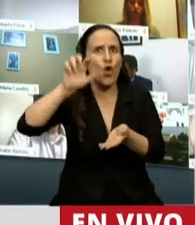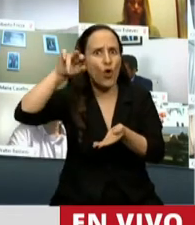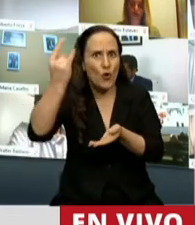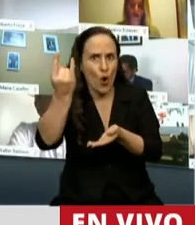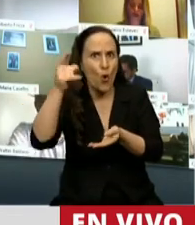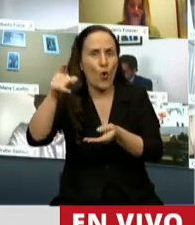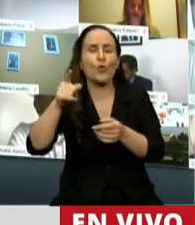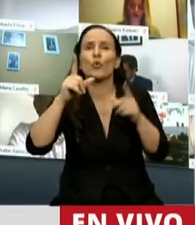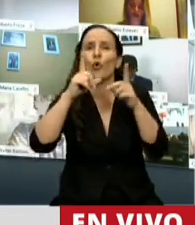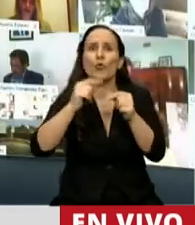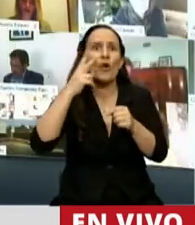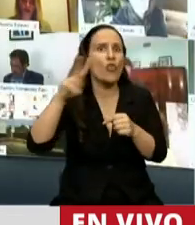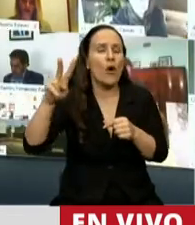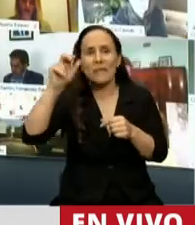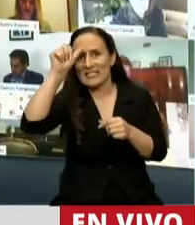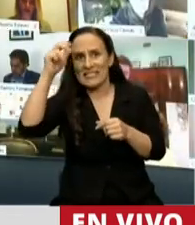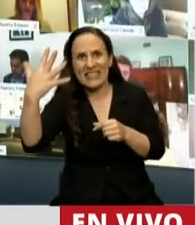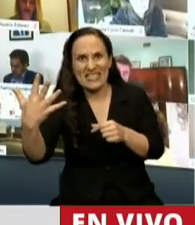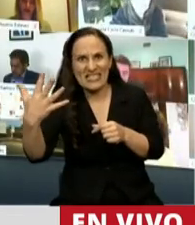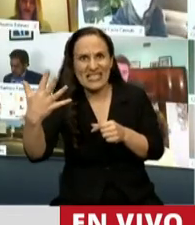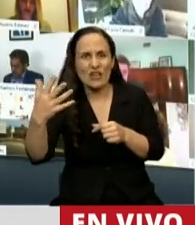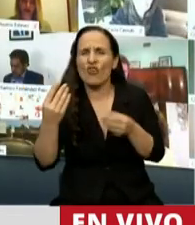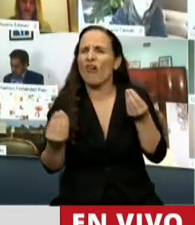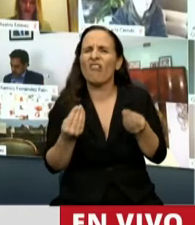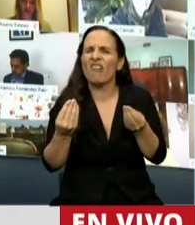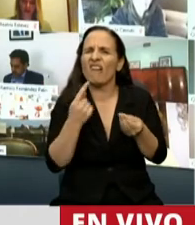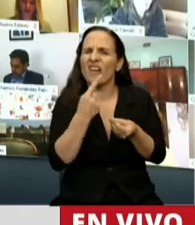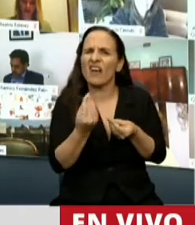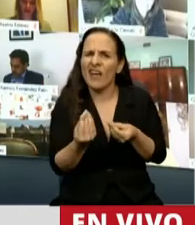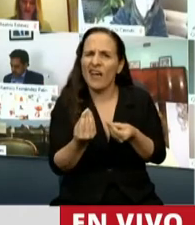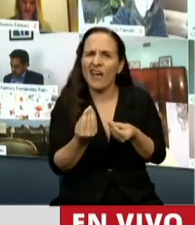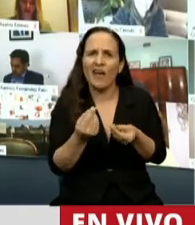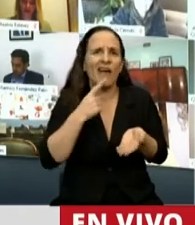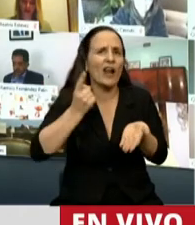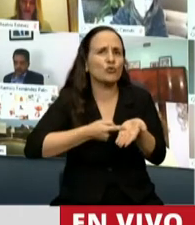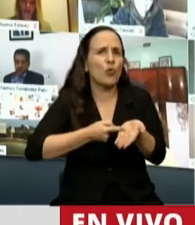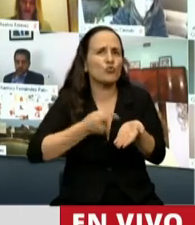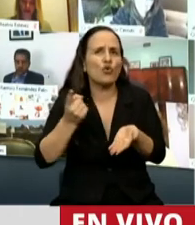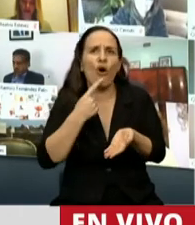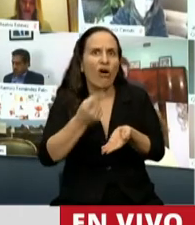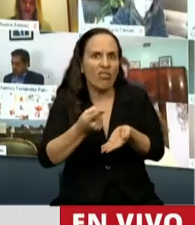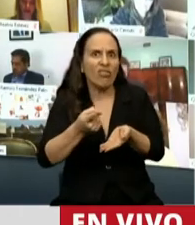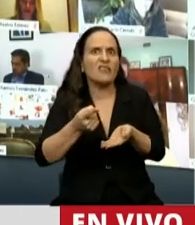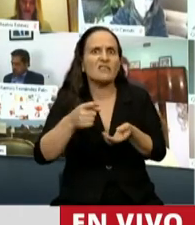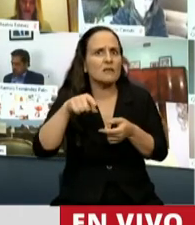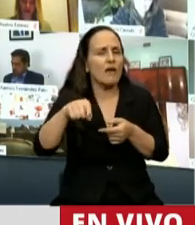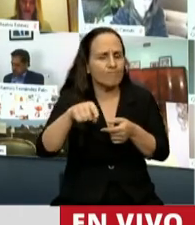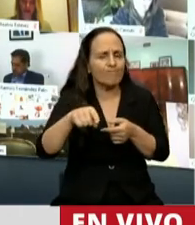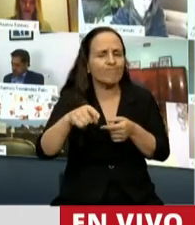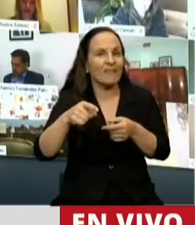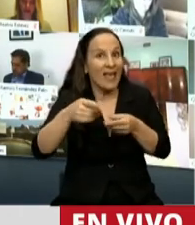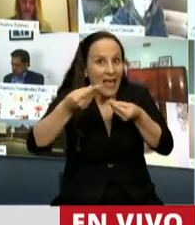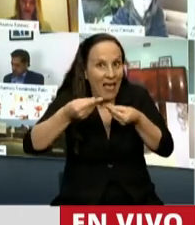Unidas que es la resolución 2065, por la cual se obligó a las partes a